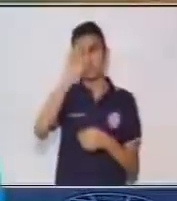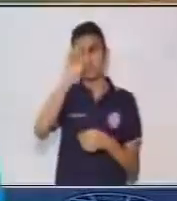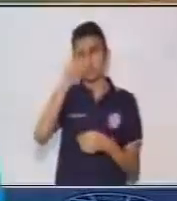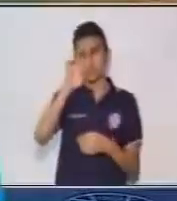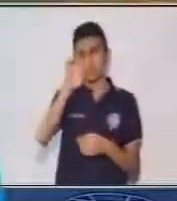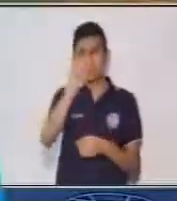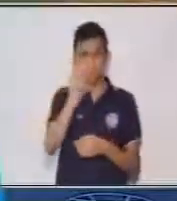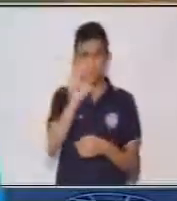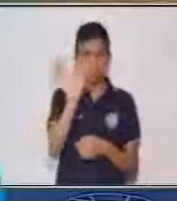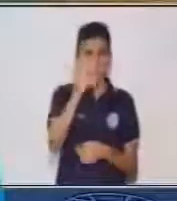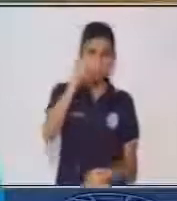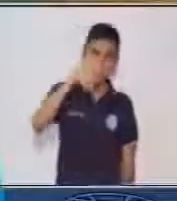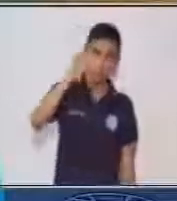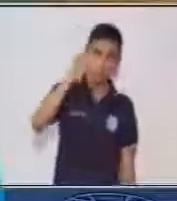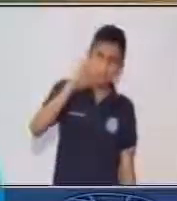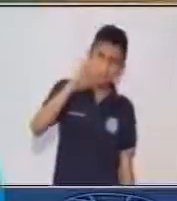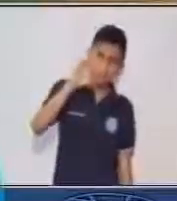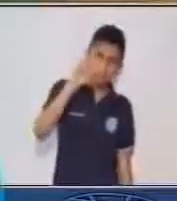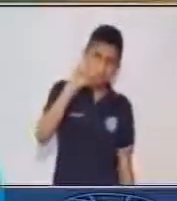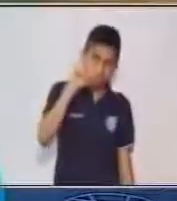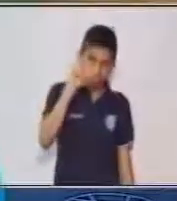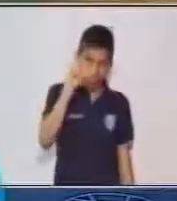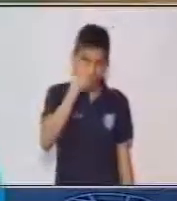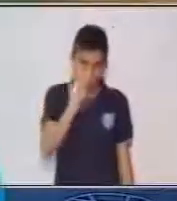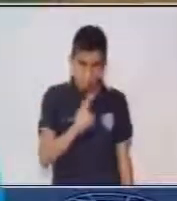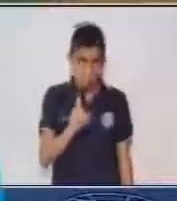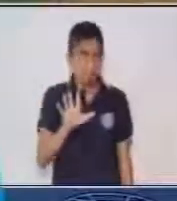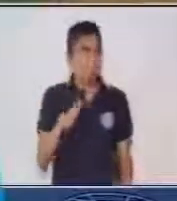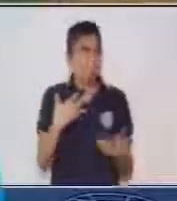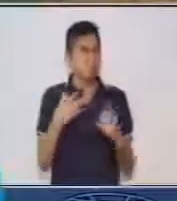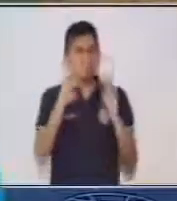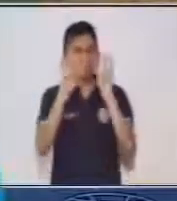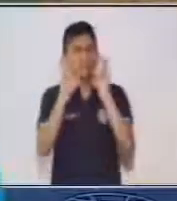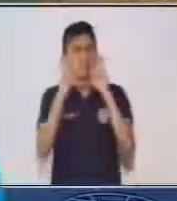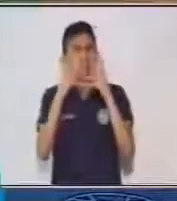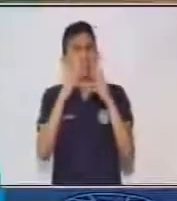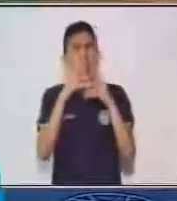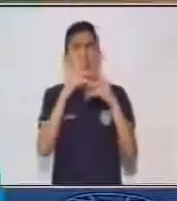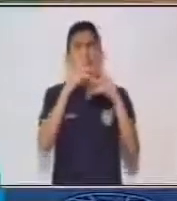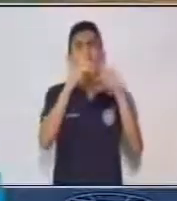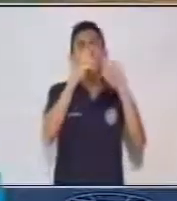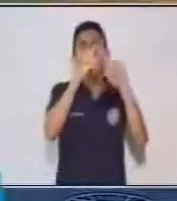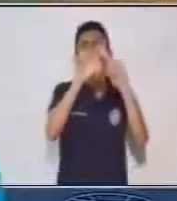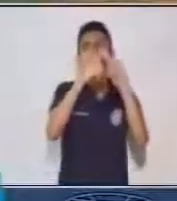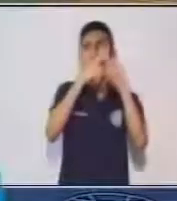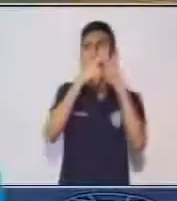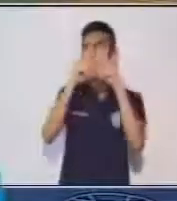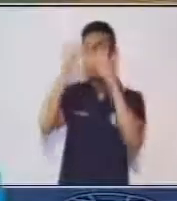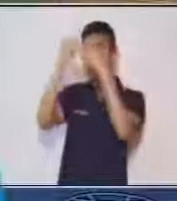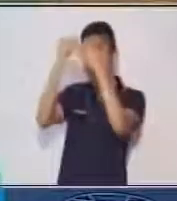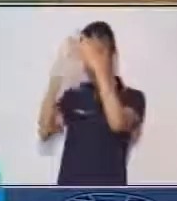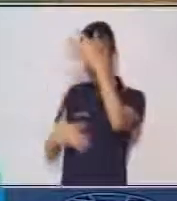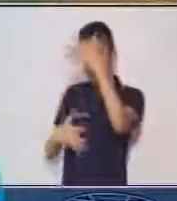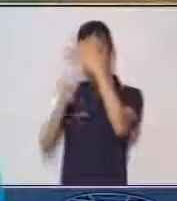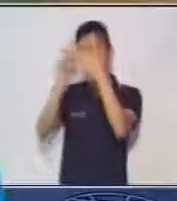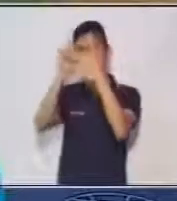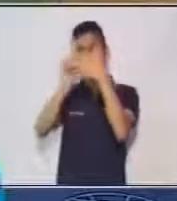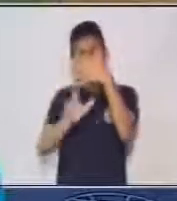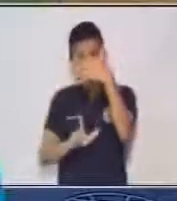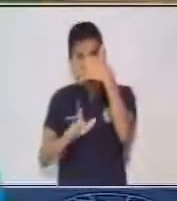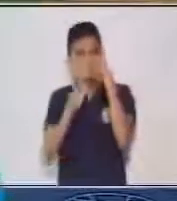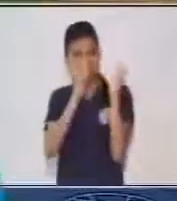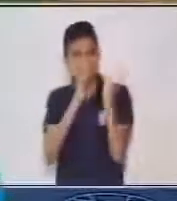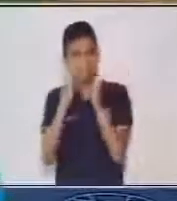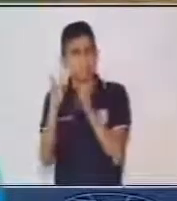recordatorio. Los patrones numéricos multiplicativos son una lista ordenada de